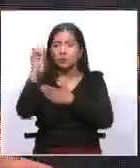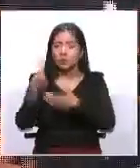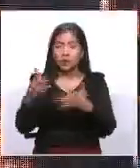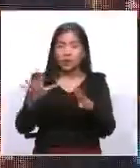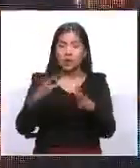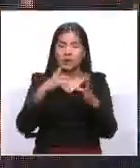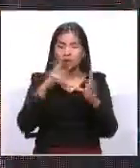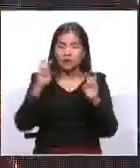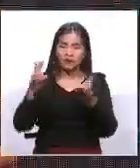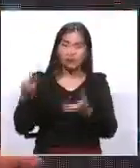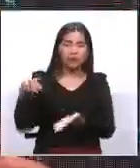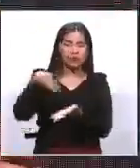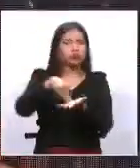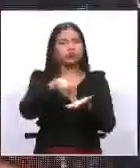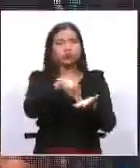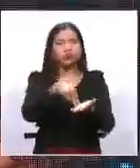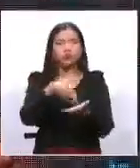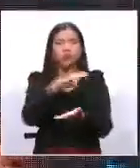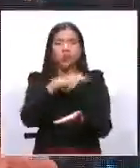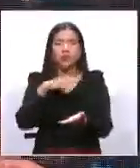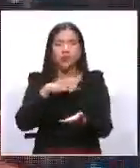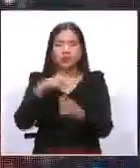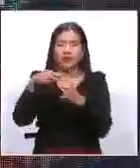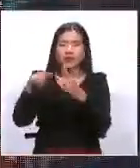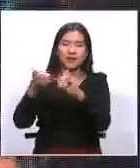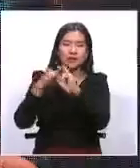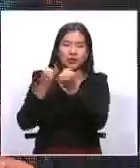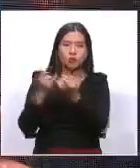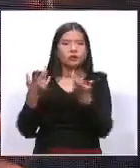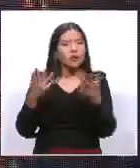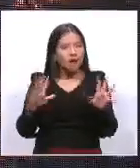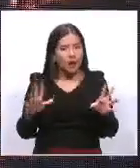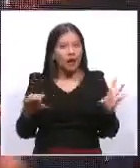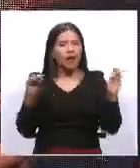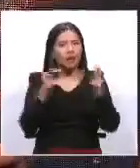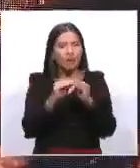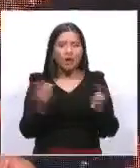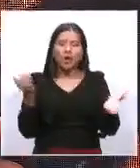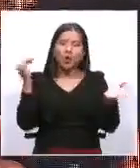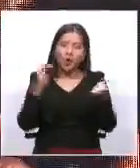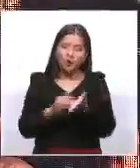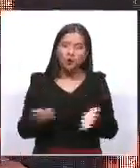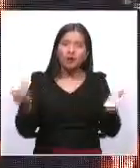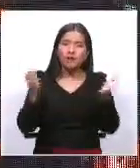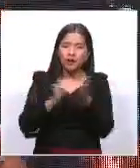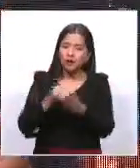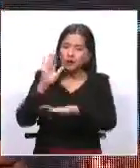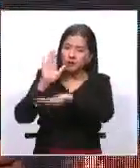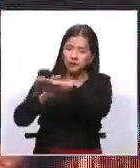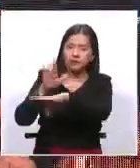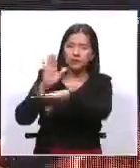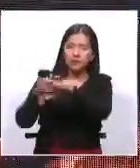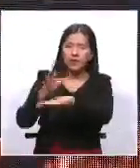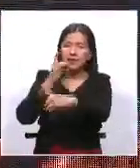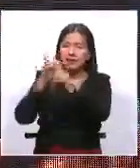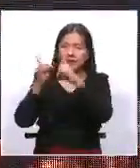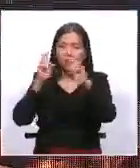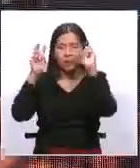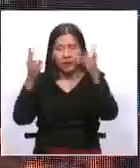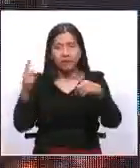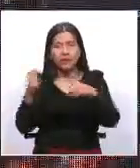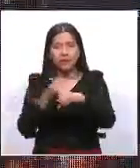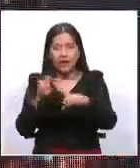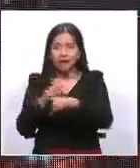Interinstitucional que pese a las varias y reiteradas oportunidades para dialogar sobre el censo técnicamente,